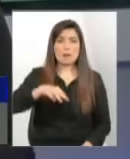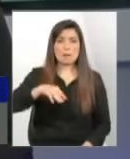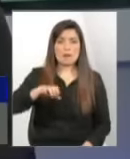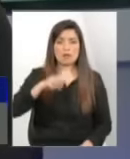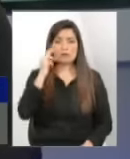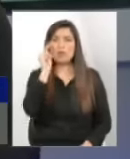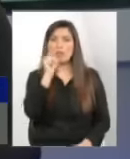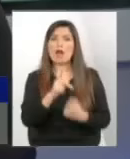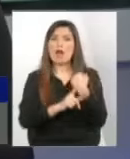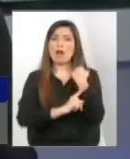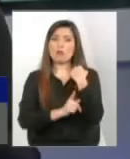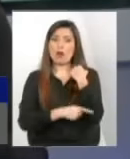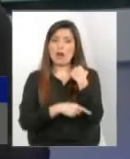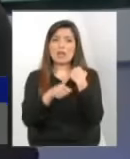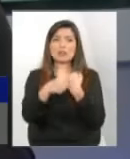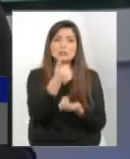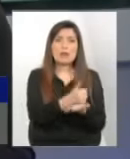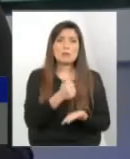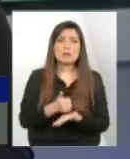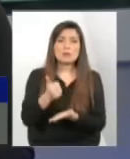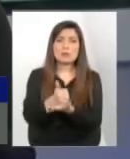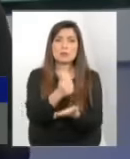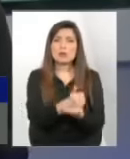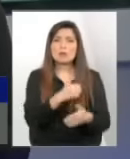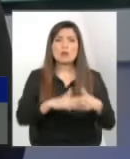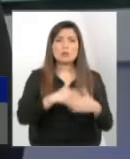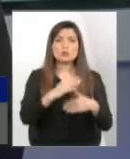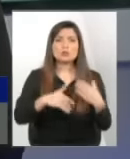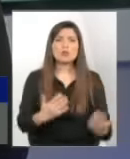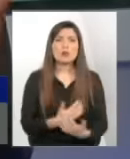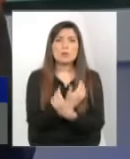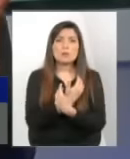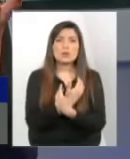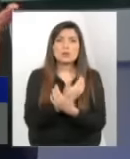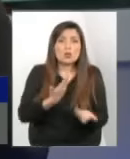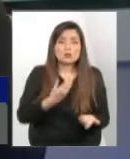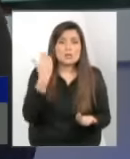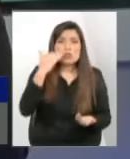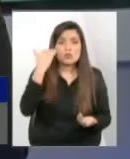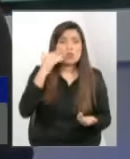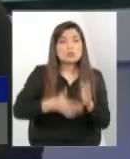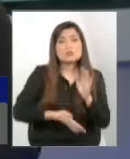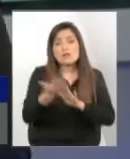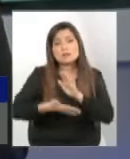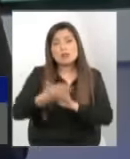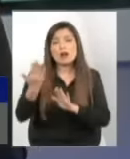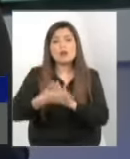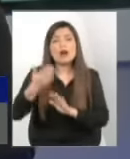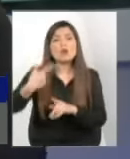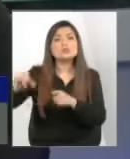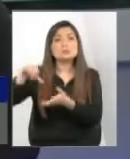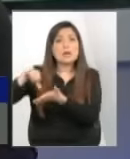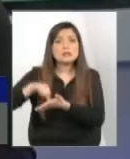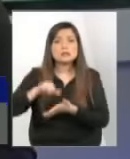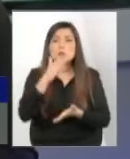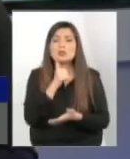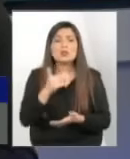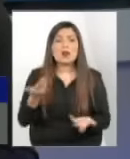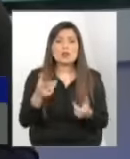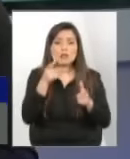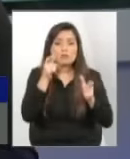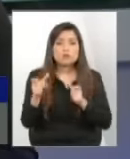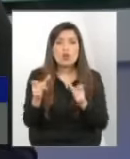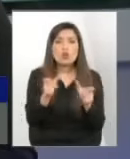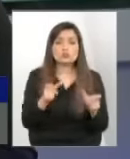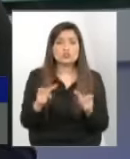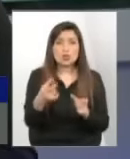abogados eran los que tramitaban todos estos procesos de adopción y por eso muchos niños se iban al extranjero porque no había una regulación de ellos pero a